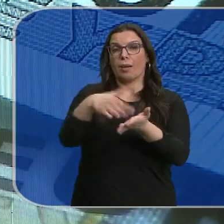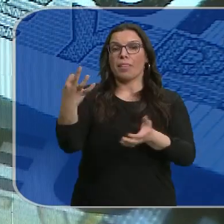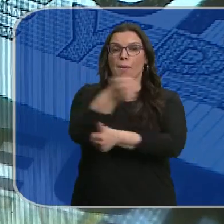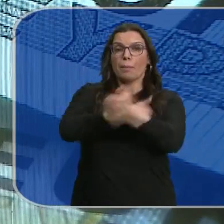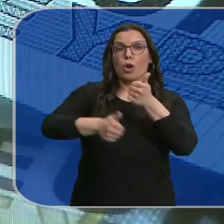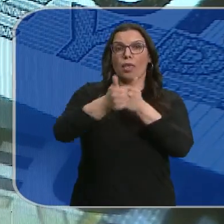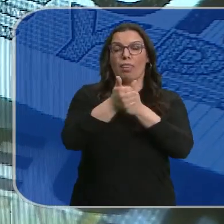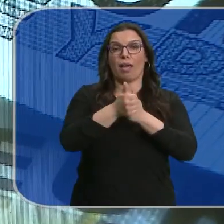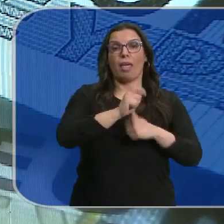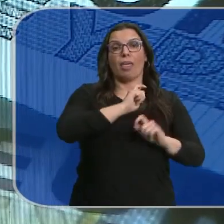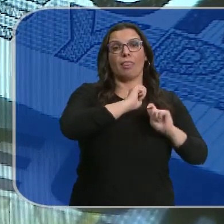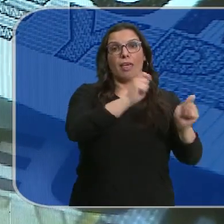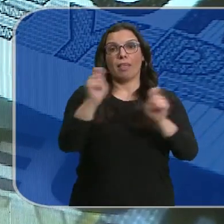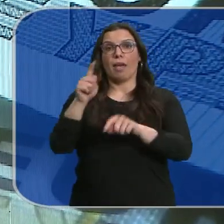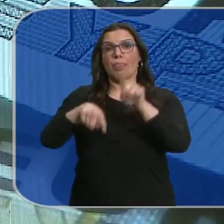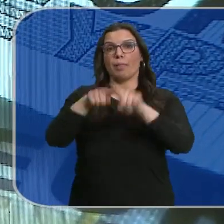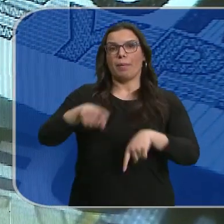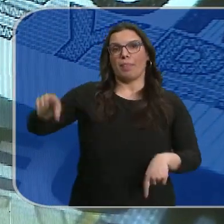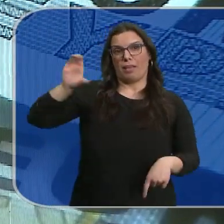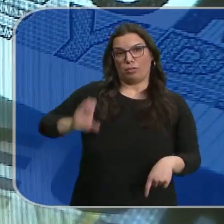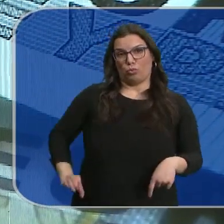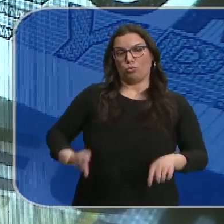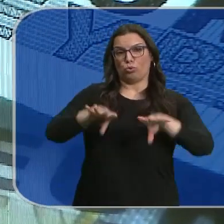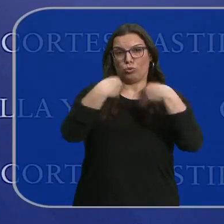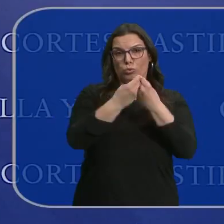prioricen las concesiones en función de las rentas.